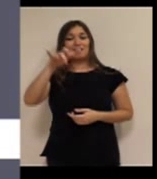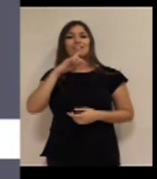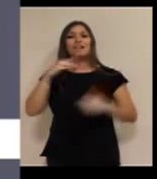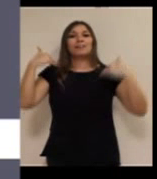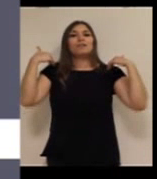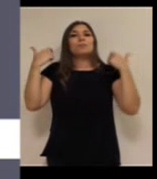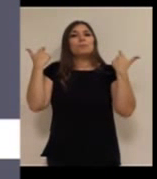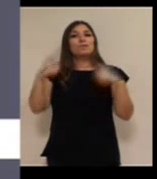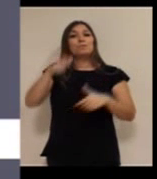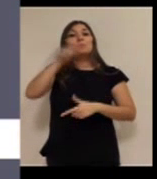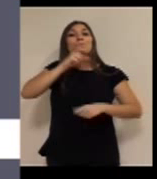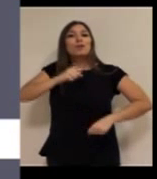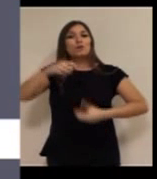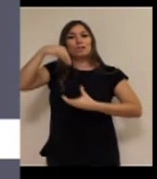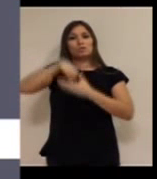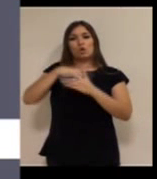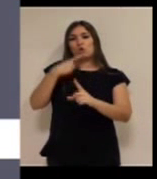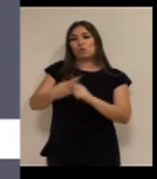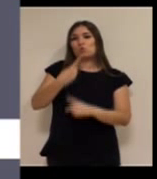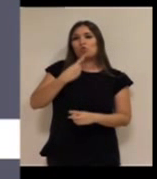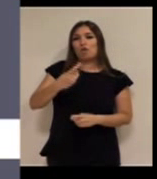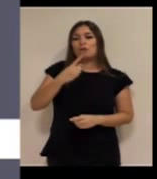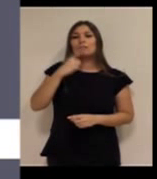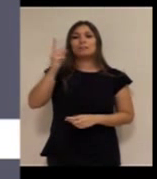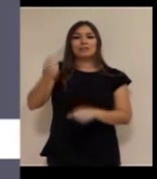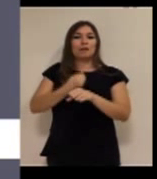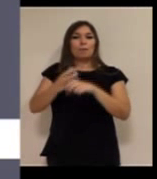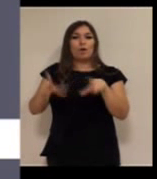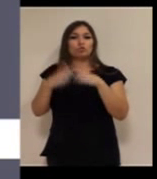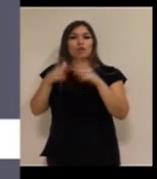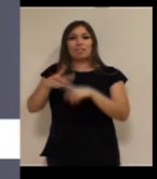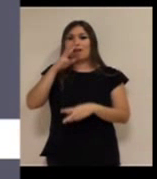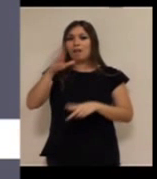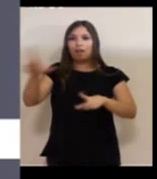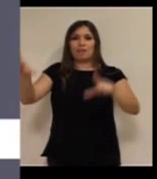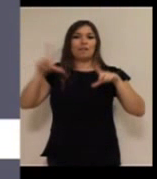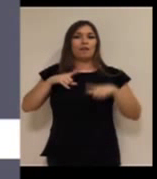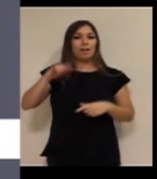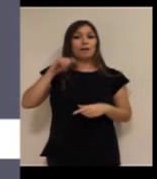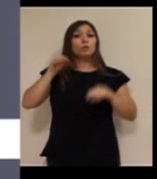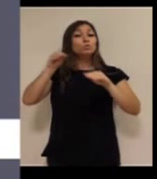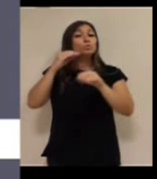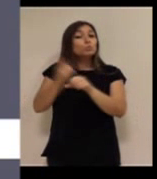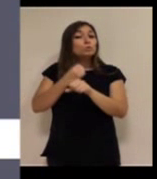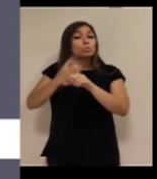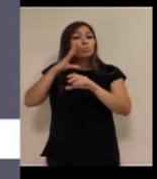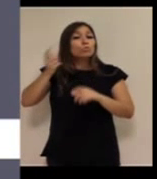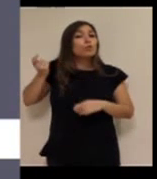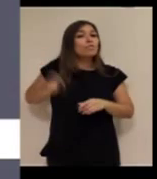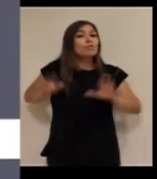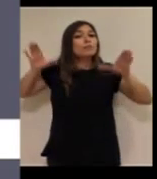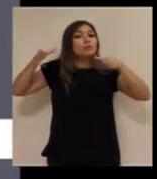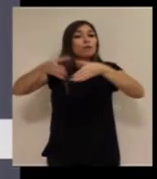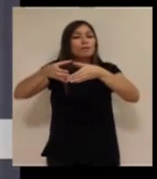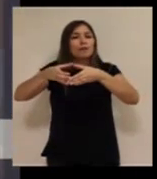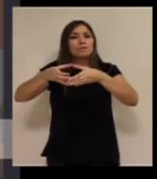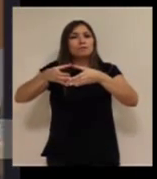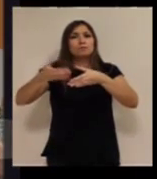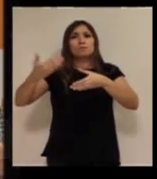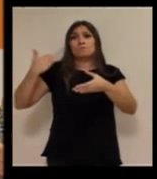mayores de Cruz Roja Española. Es diplomada en trabajo social y ha centrado tu actividad profesional desde el año